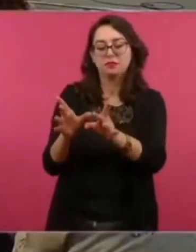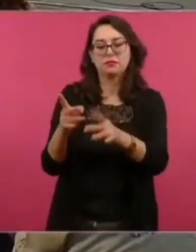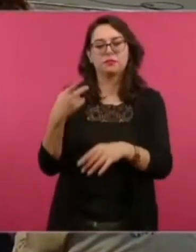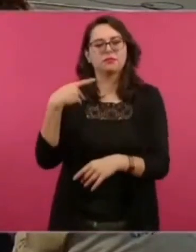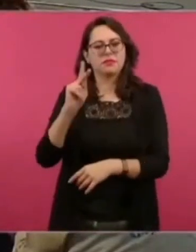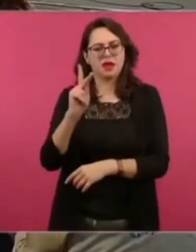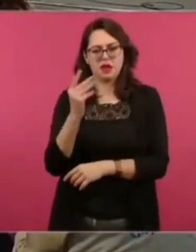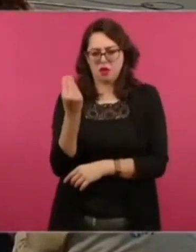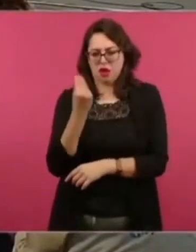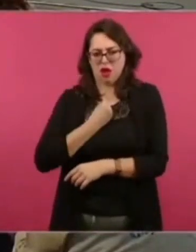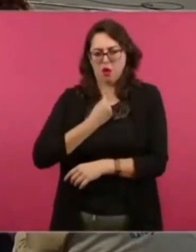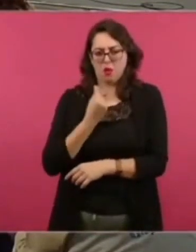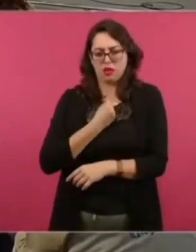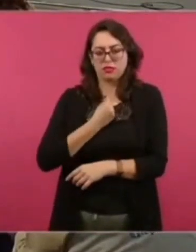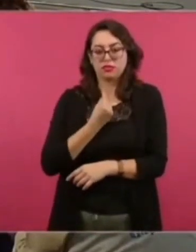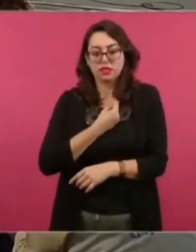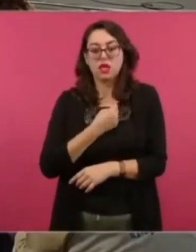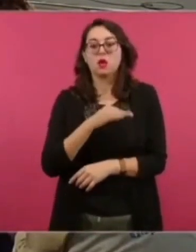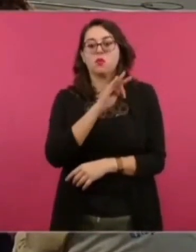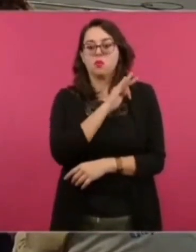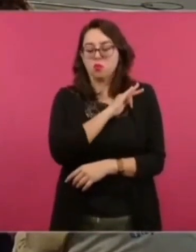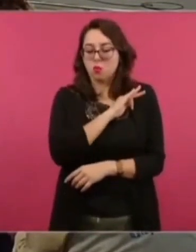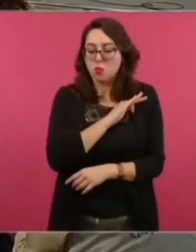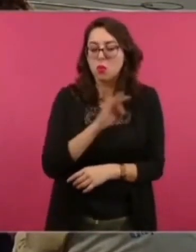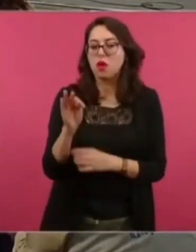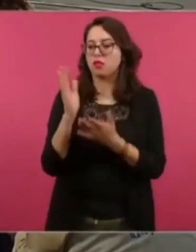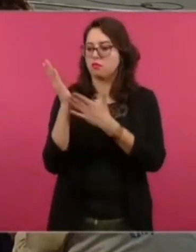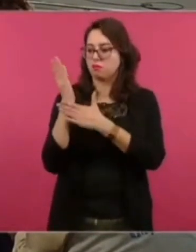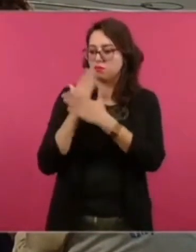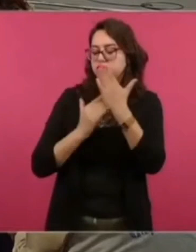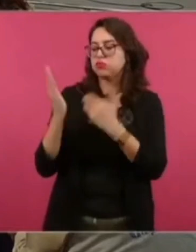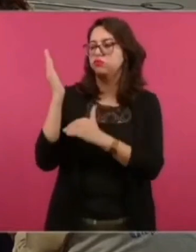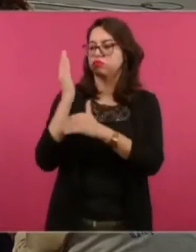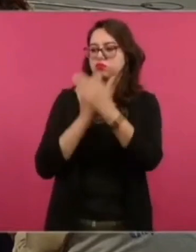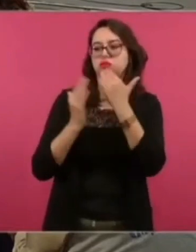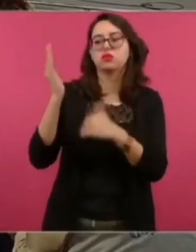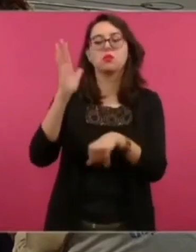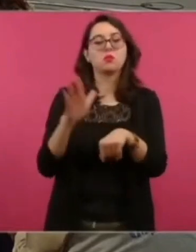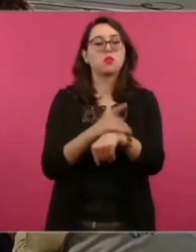es muy solidario muy fraterno es un pueblo bueno